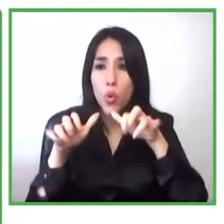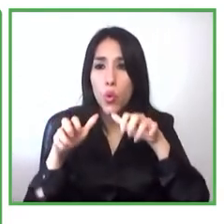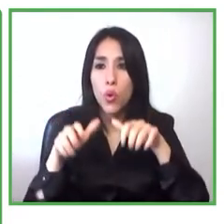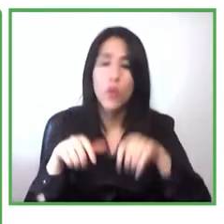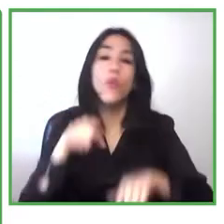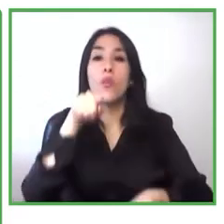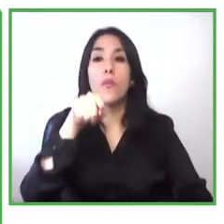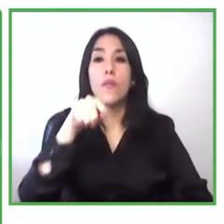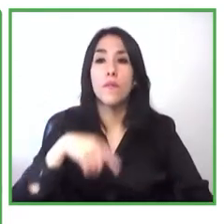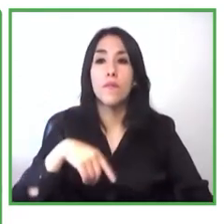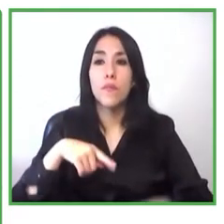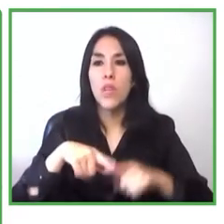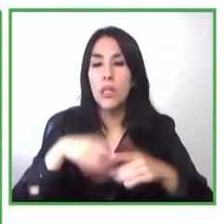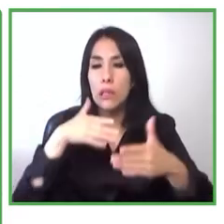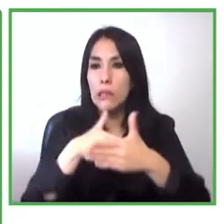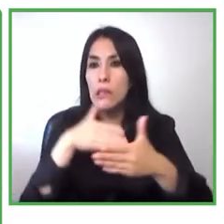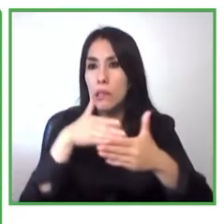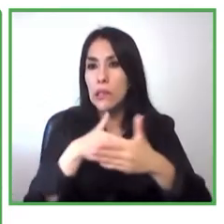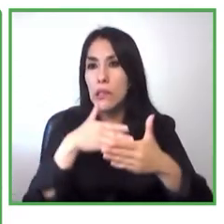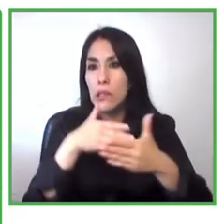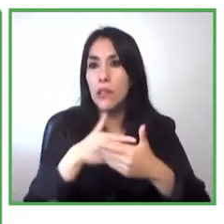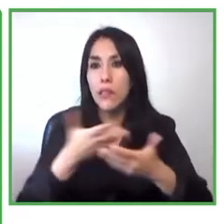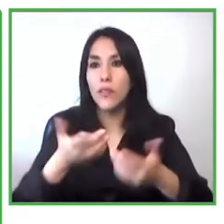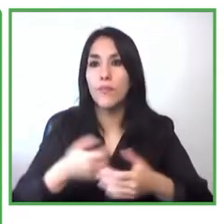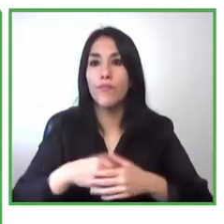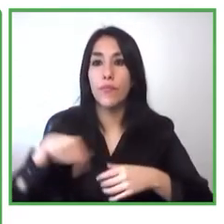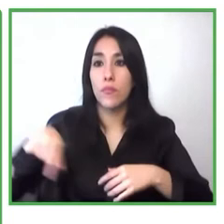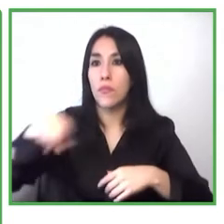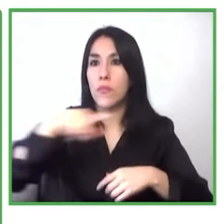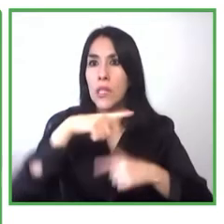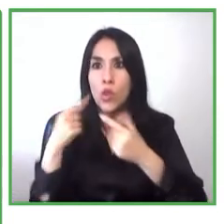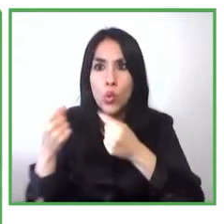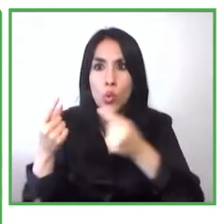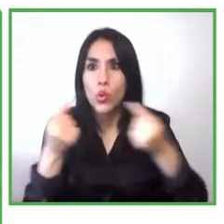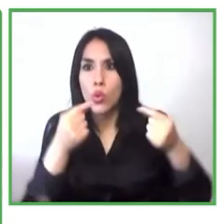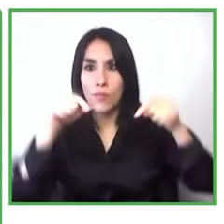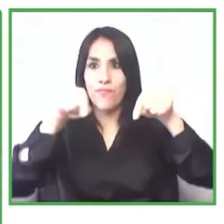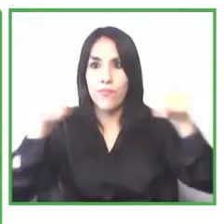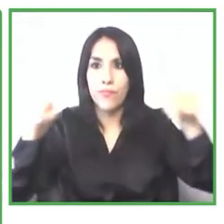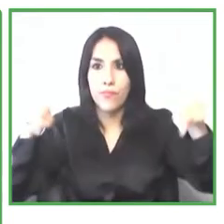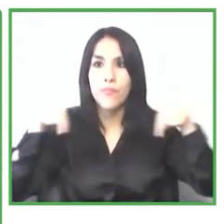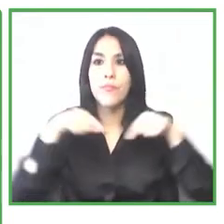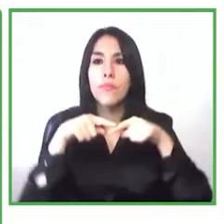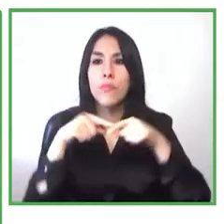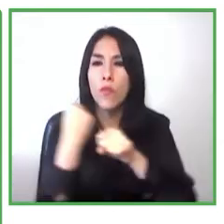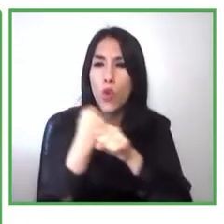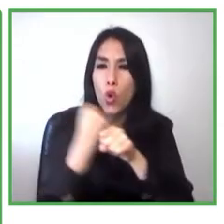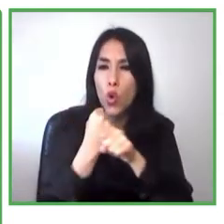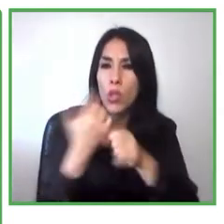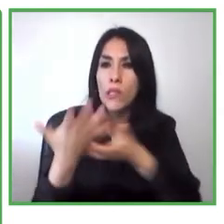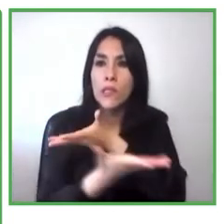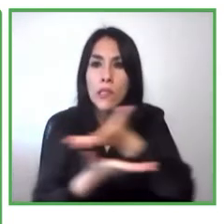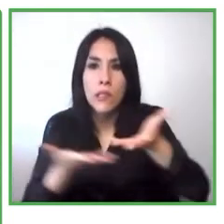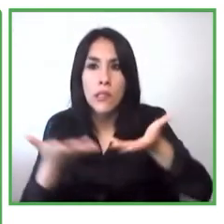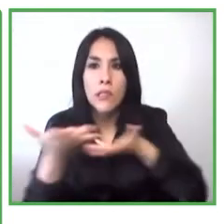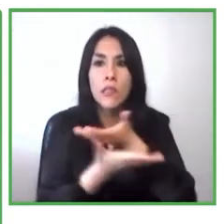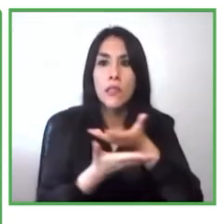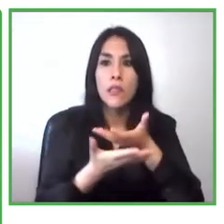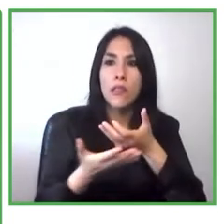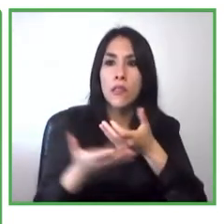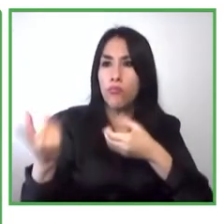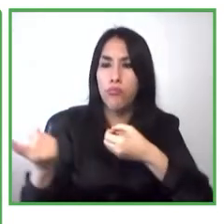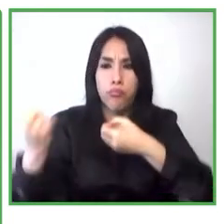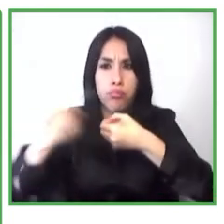creado espacios de trabajo colaborativo donde estas personas que se unen a su programa de aceleración pueden venir